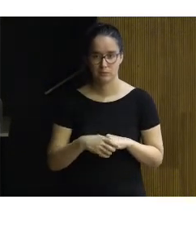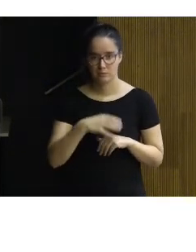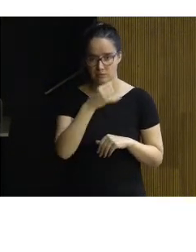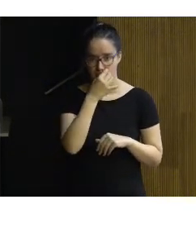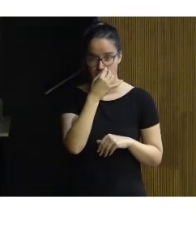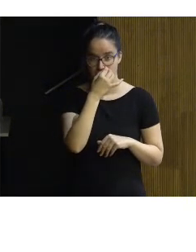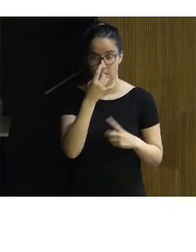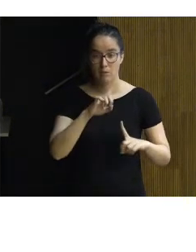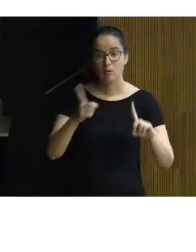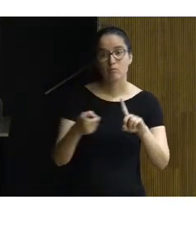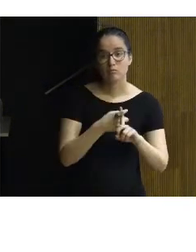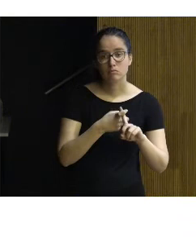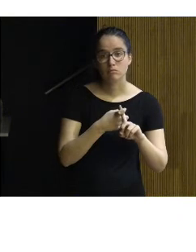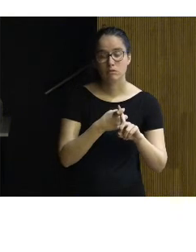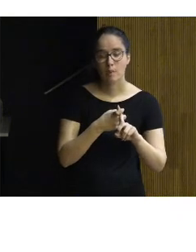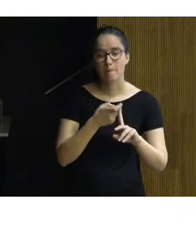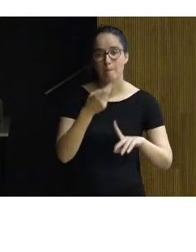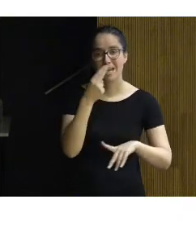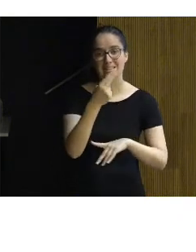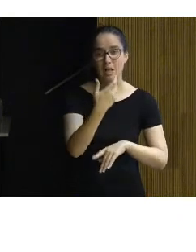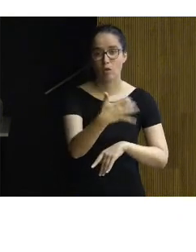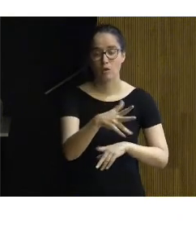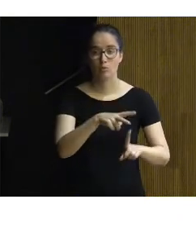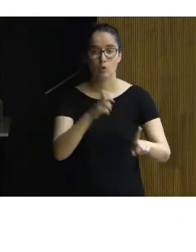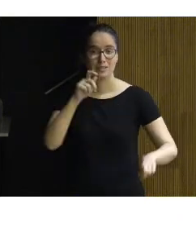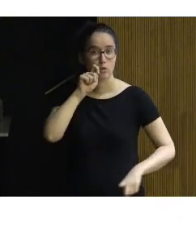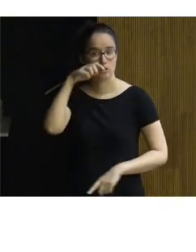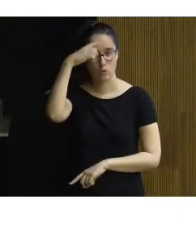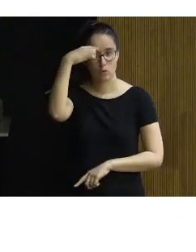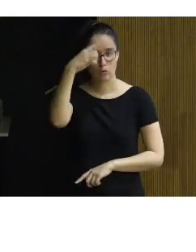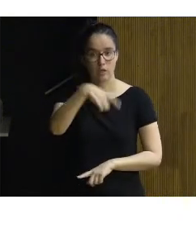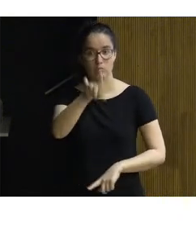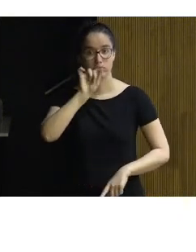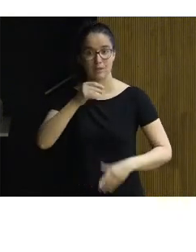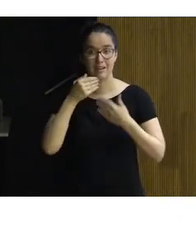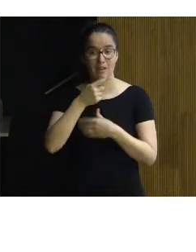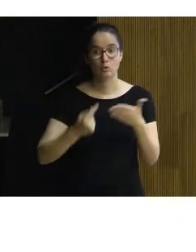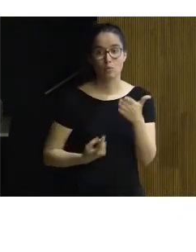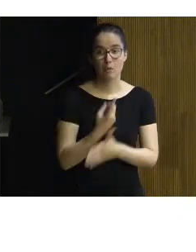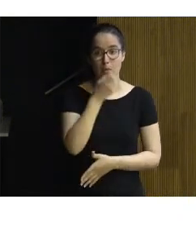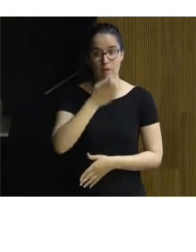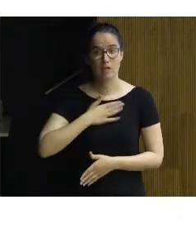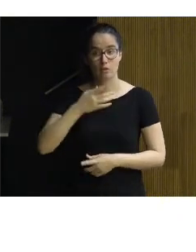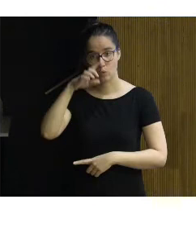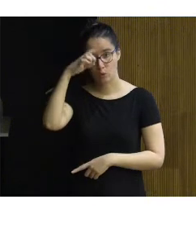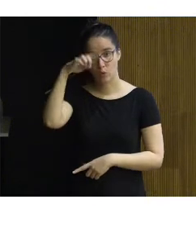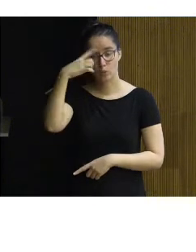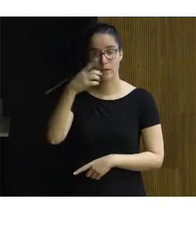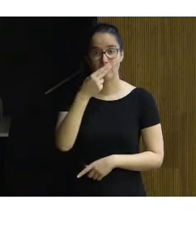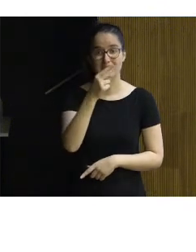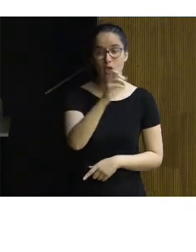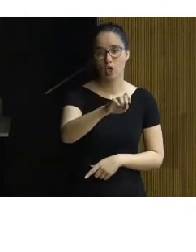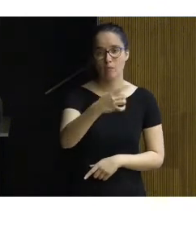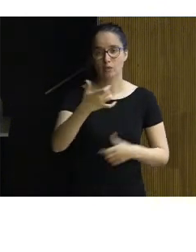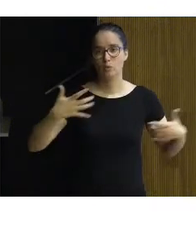Hay que localizar los puntos de generación de visitantes desde un punto de vista turístico-cultural y seleccionar a través de un mapa de bienes culturales más visitados,